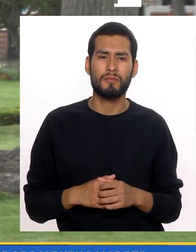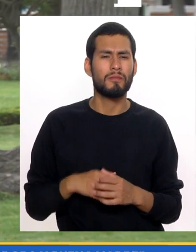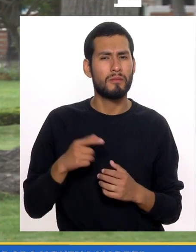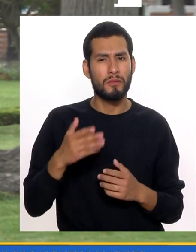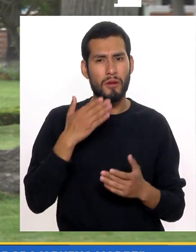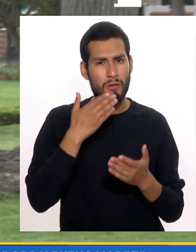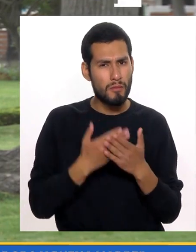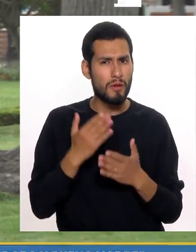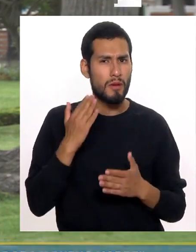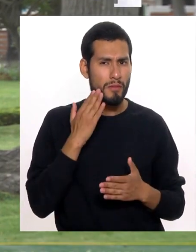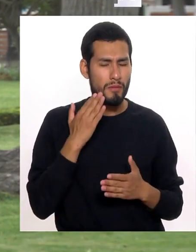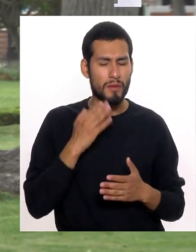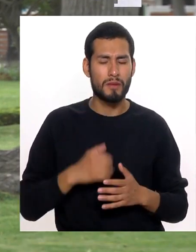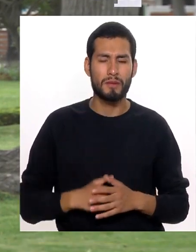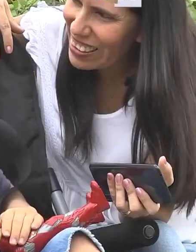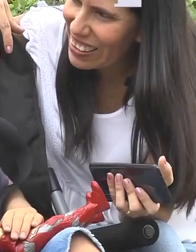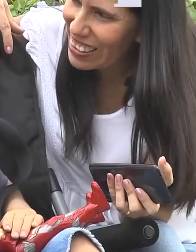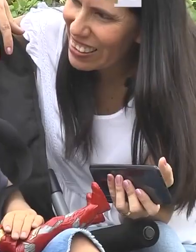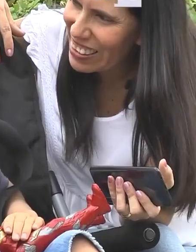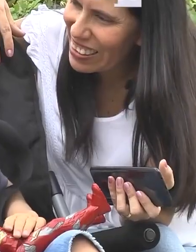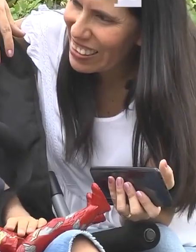Es una muy buena madre